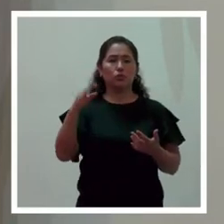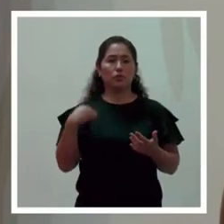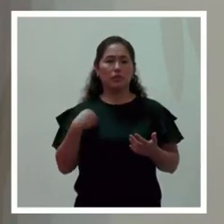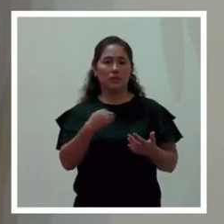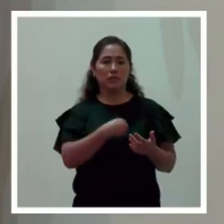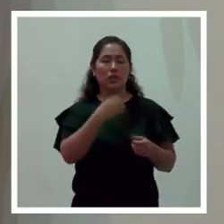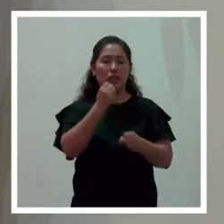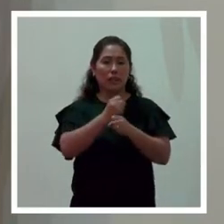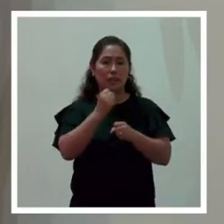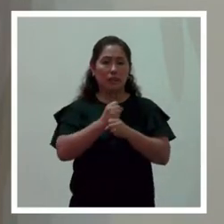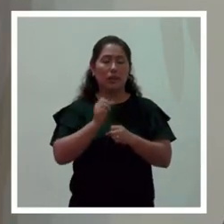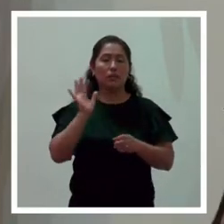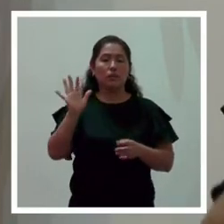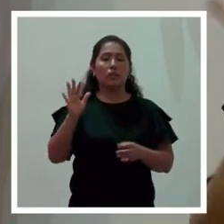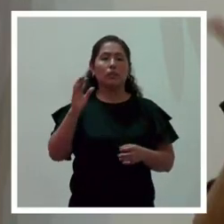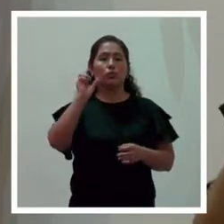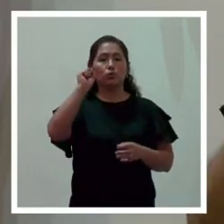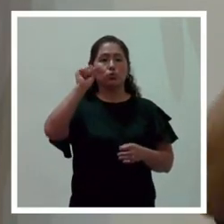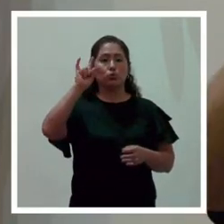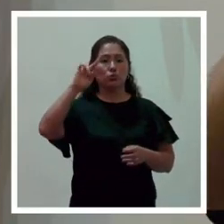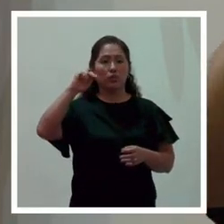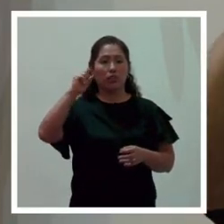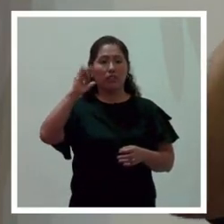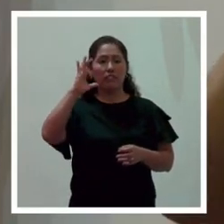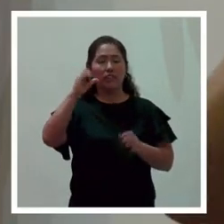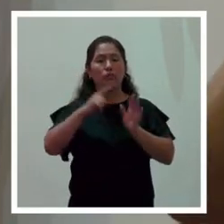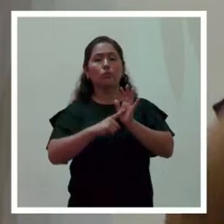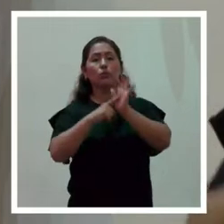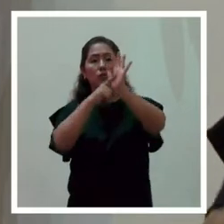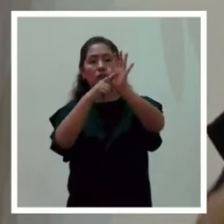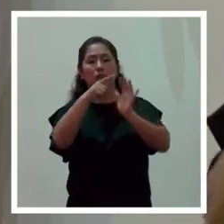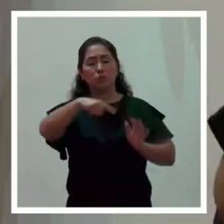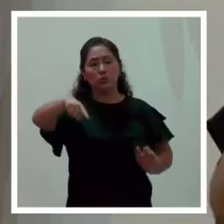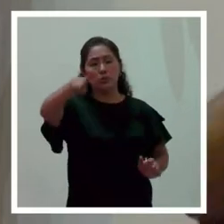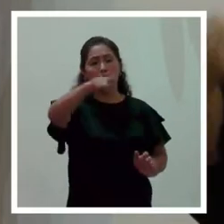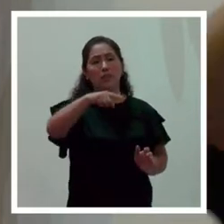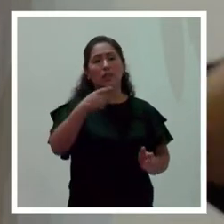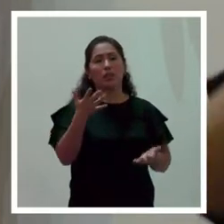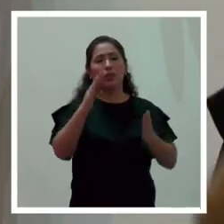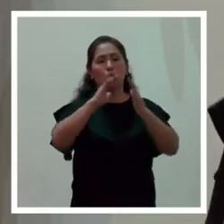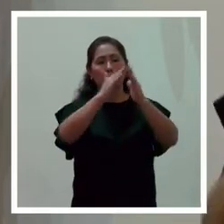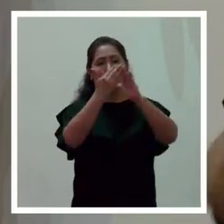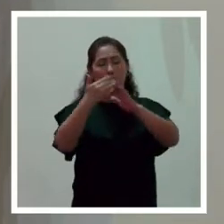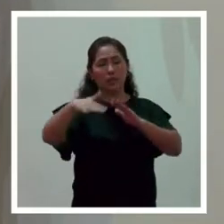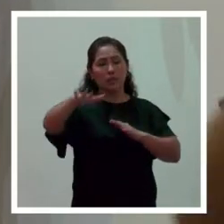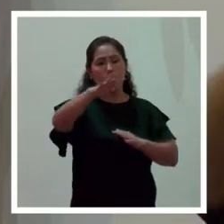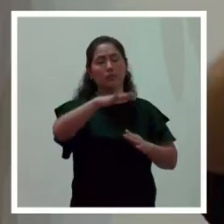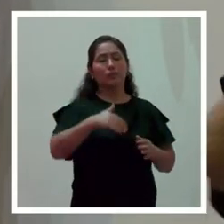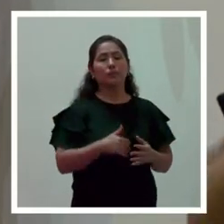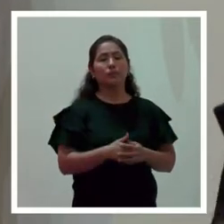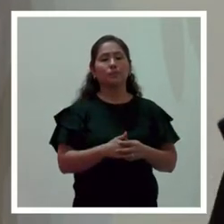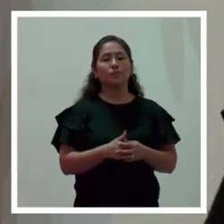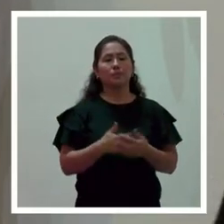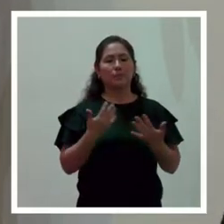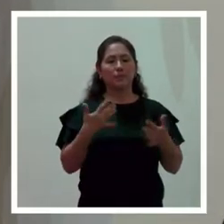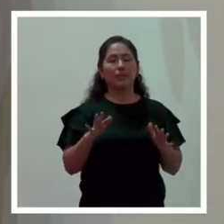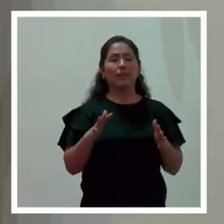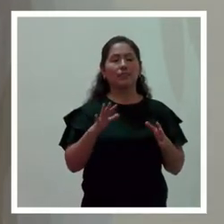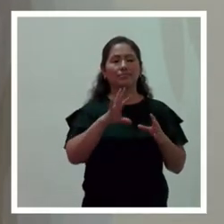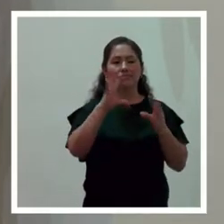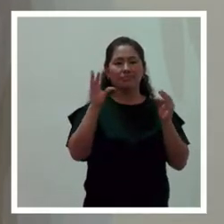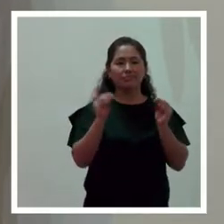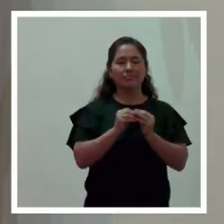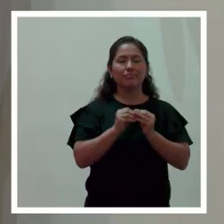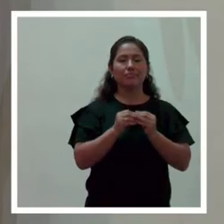acaban de proyectar hacia ustedes y hacia la comunidad. Pues bien, sin mayores preámbulos, y